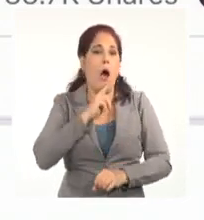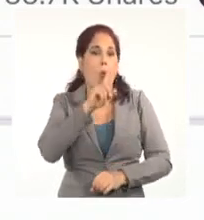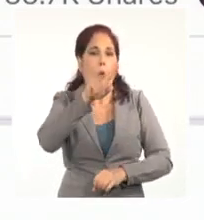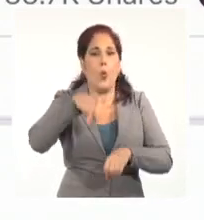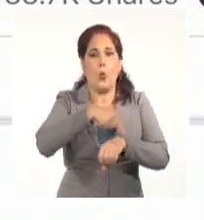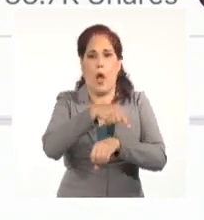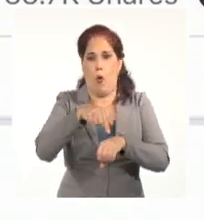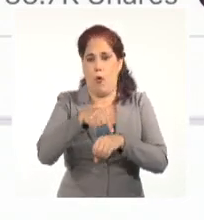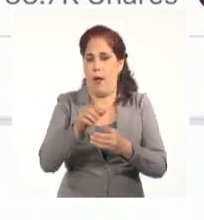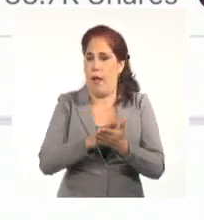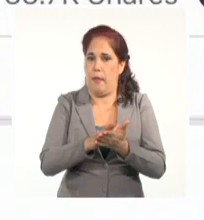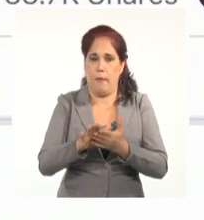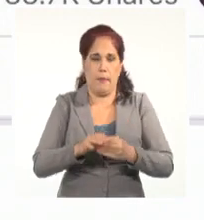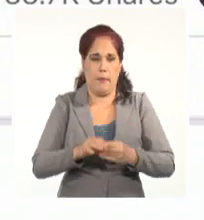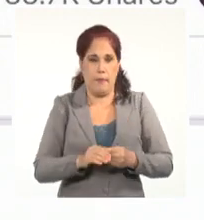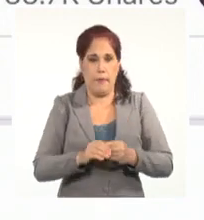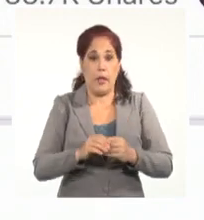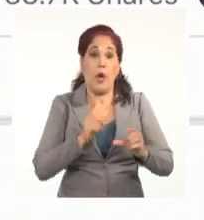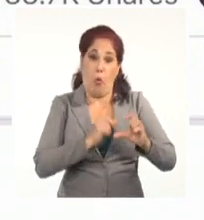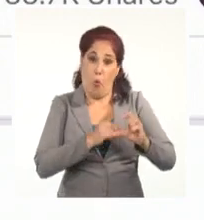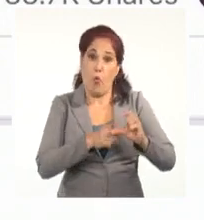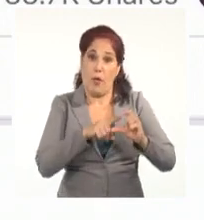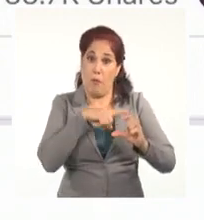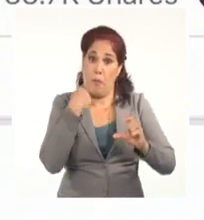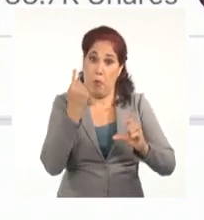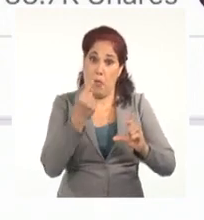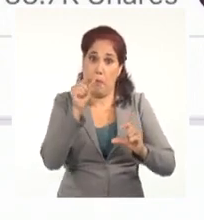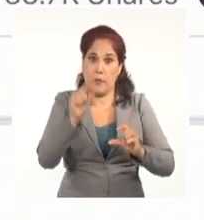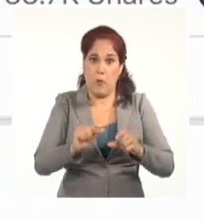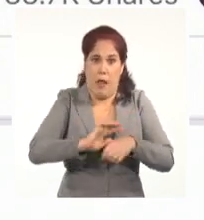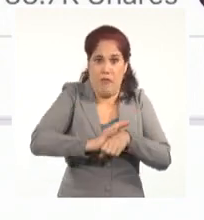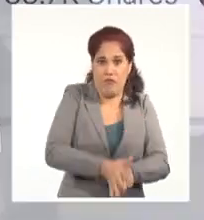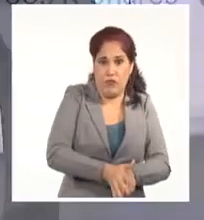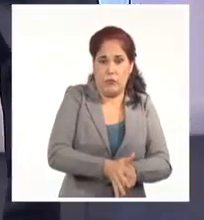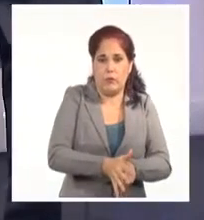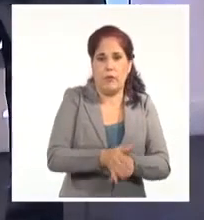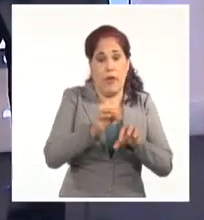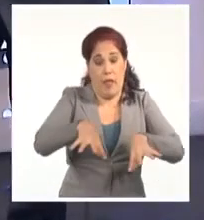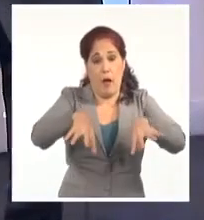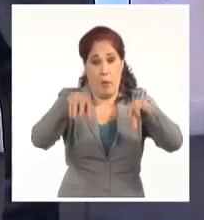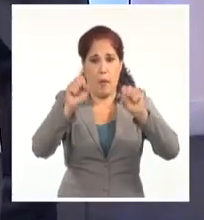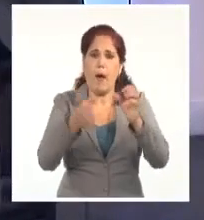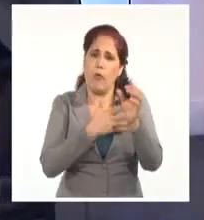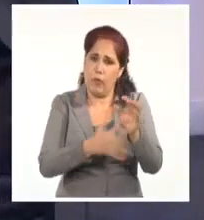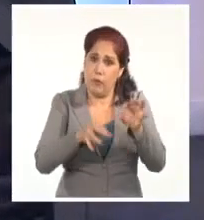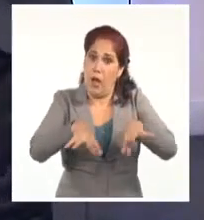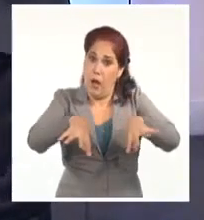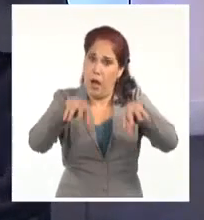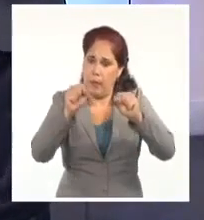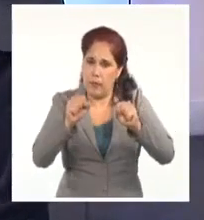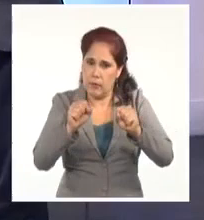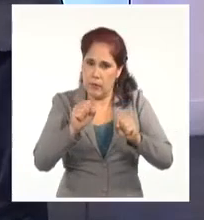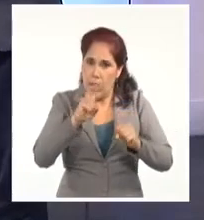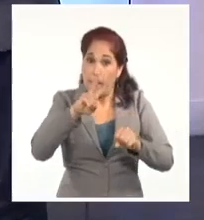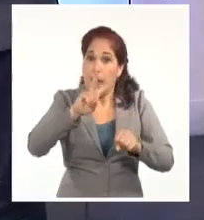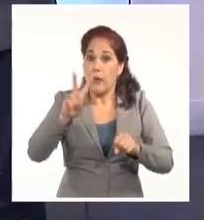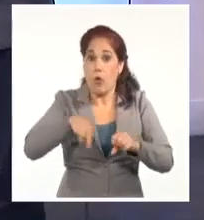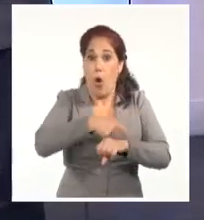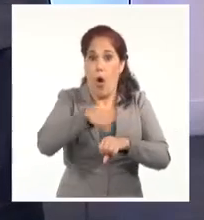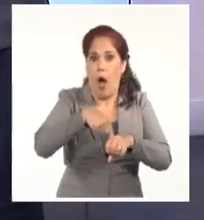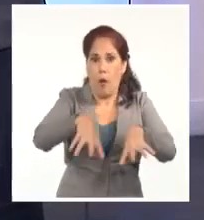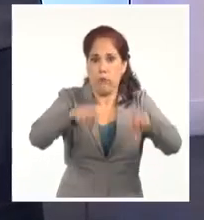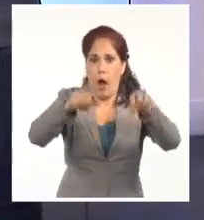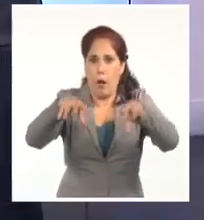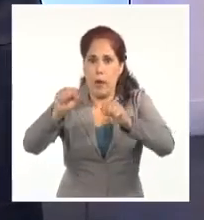hora al día. El comunismo es destructivo y opresivo. En verdad, apagones hemos tenido, pero no de 22 horas en esta